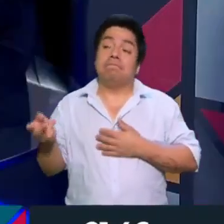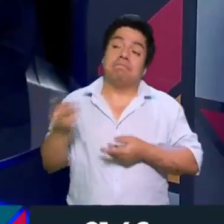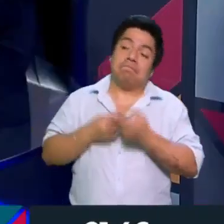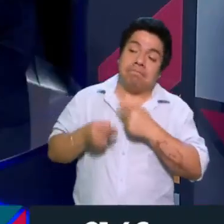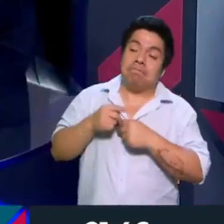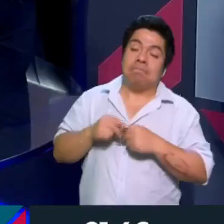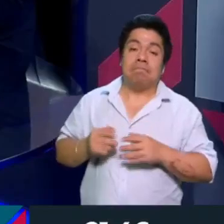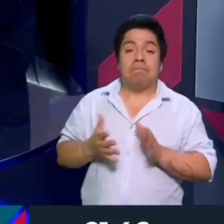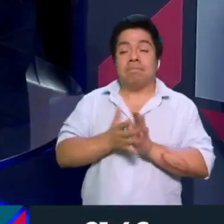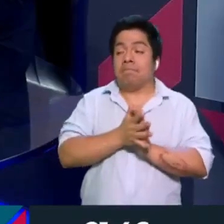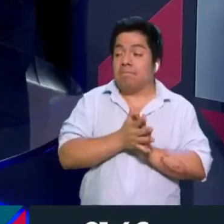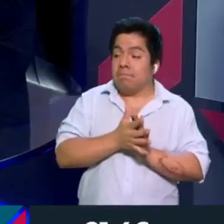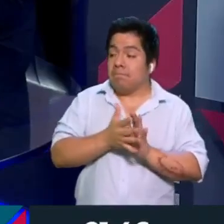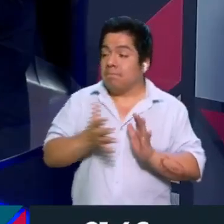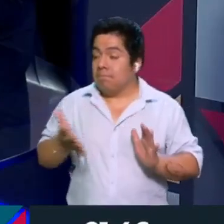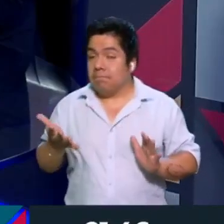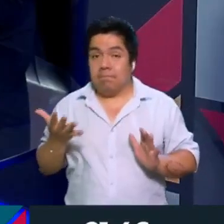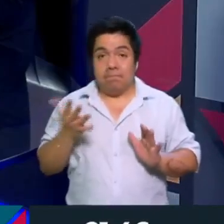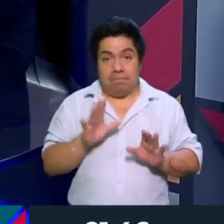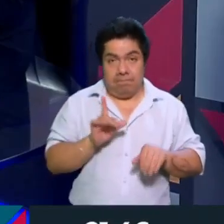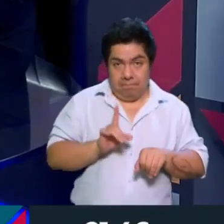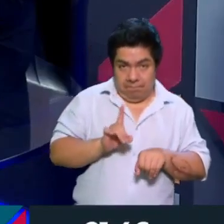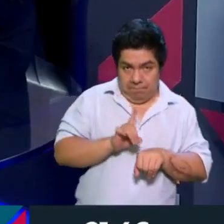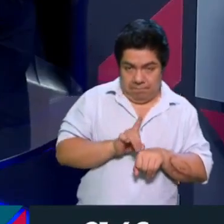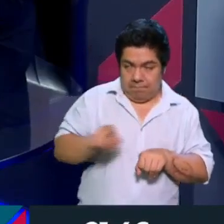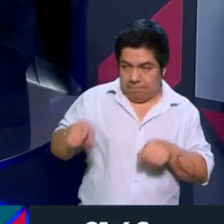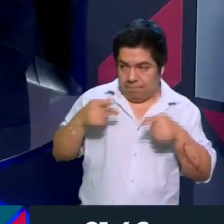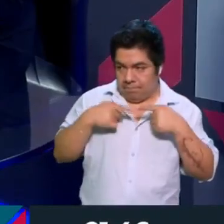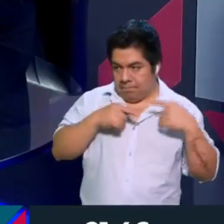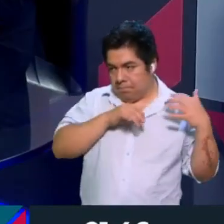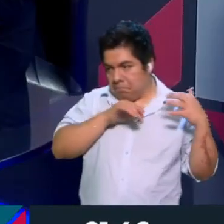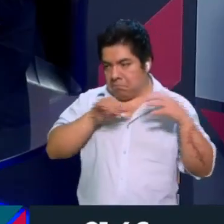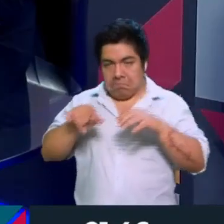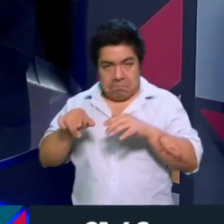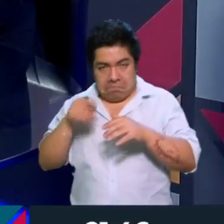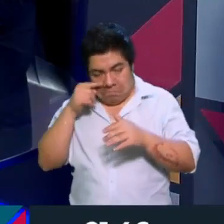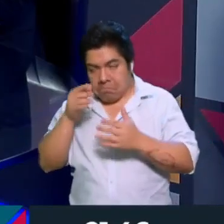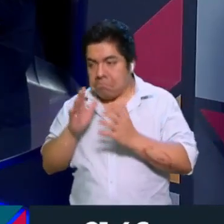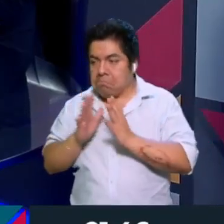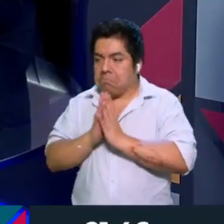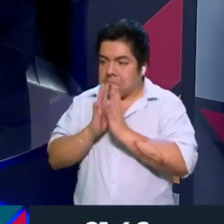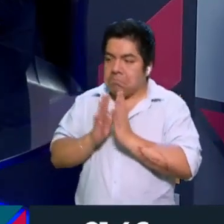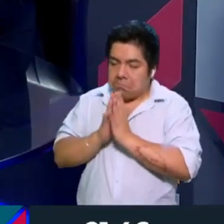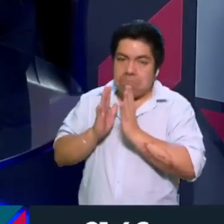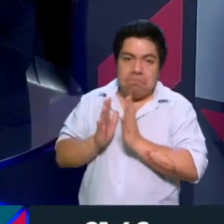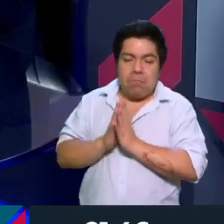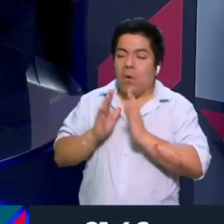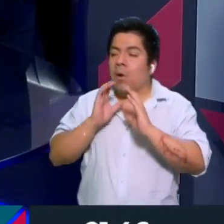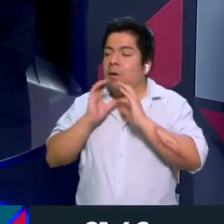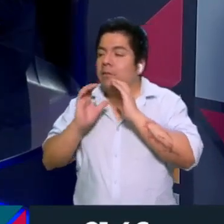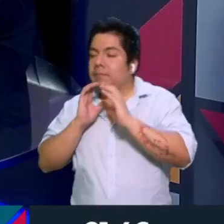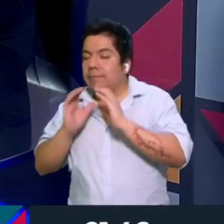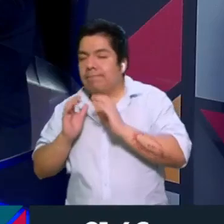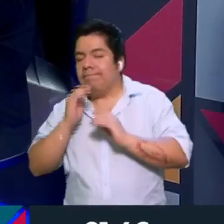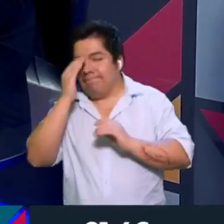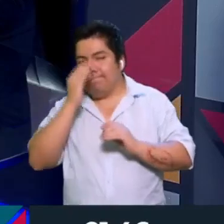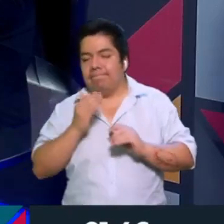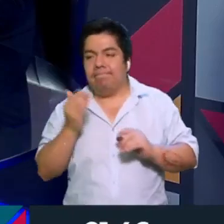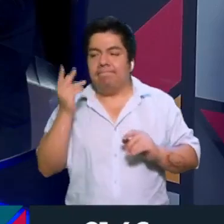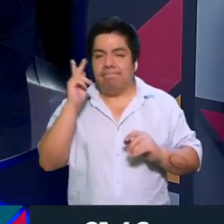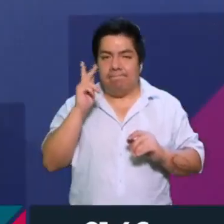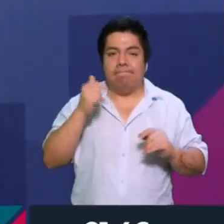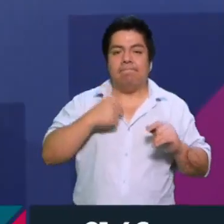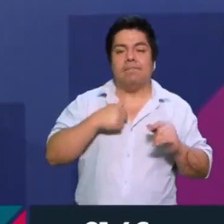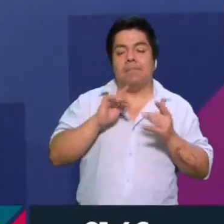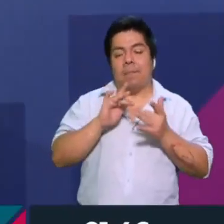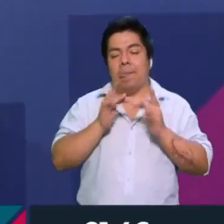tenemos 10 días para que la sociedad tenga comunicación con nosotros. Pero yo estoy en